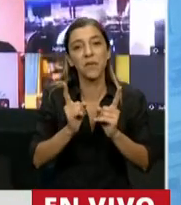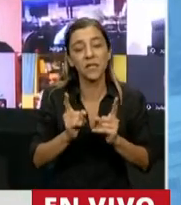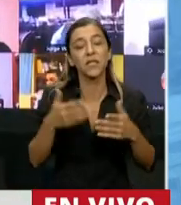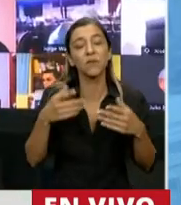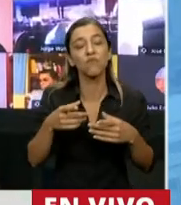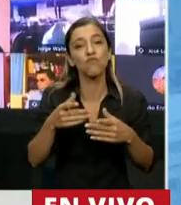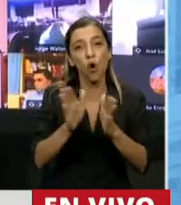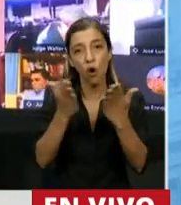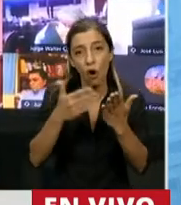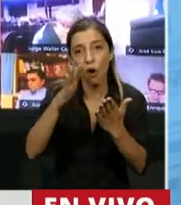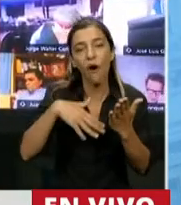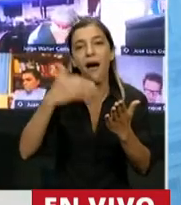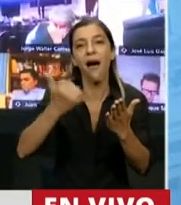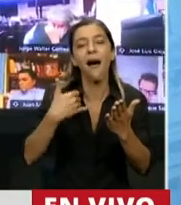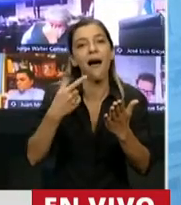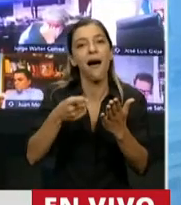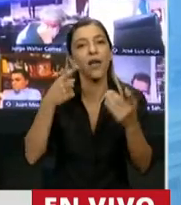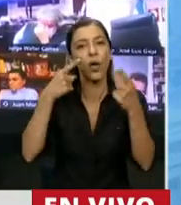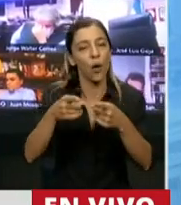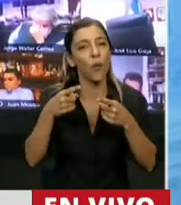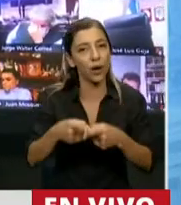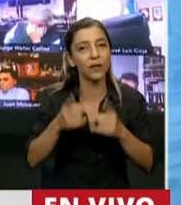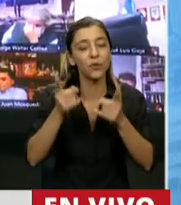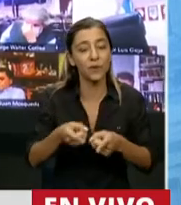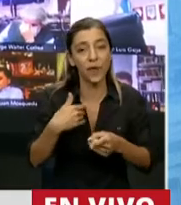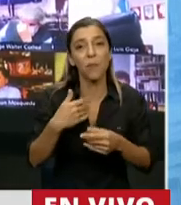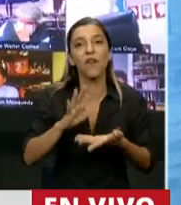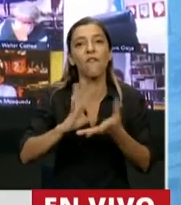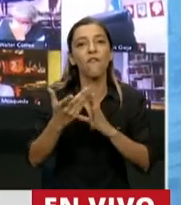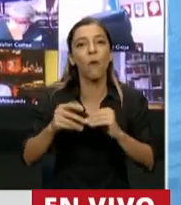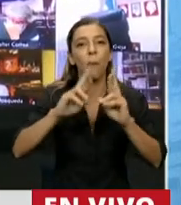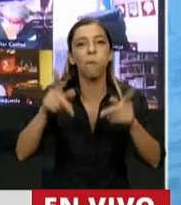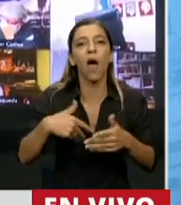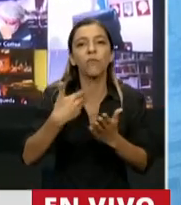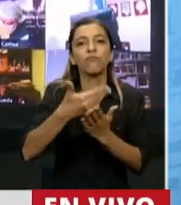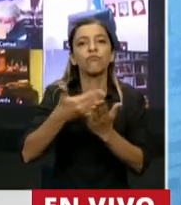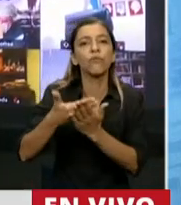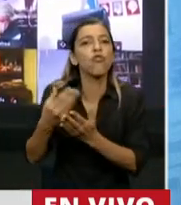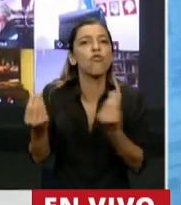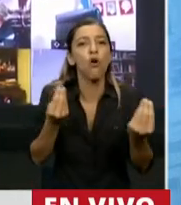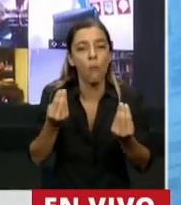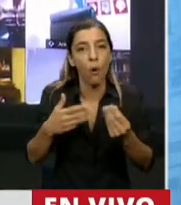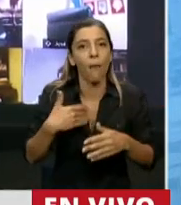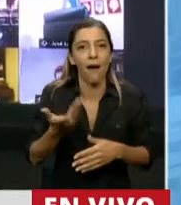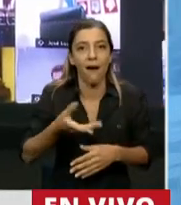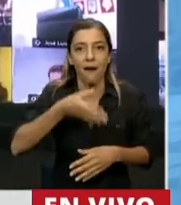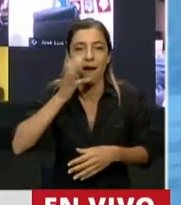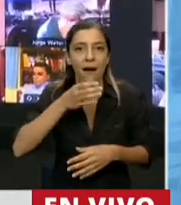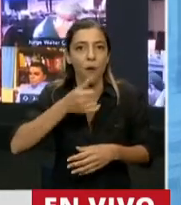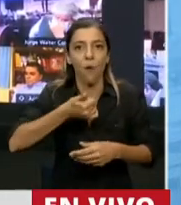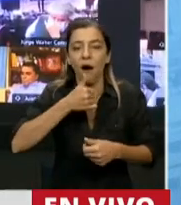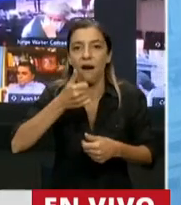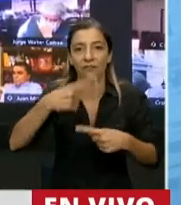vivienda, justamente planteaba la creación de estas medidas para la reducción del consumo de agua, donde se incluía